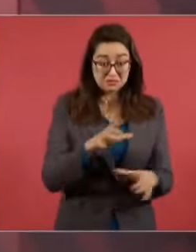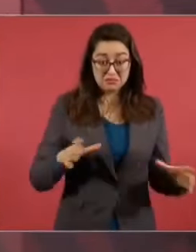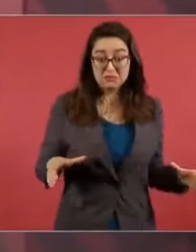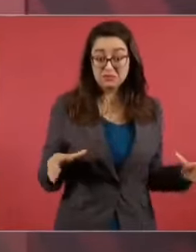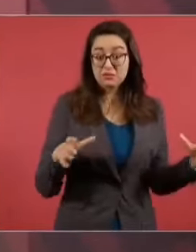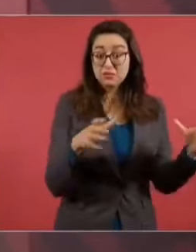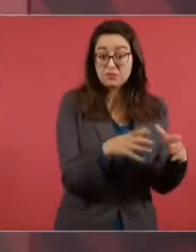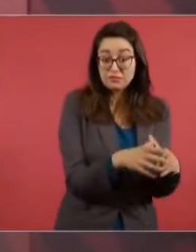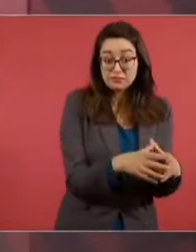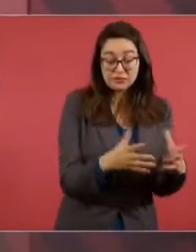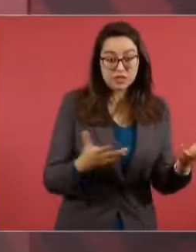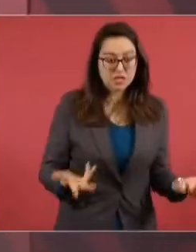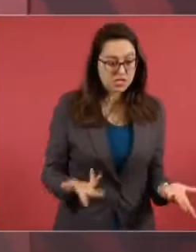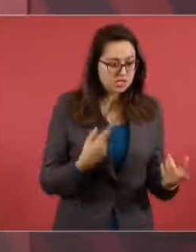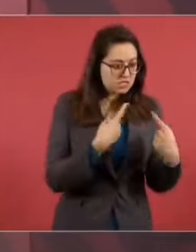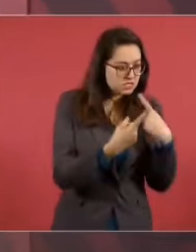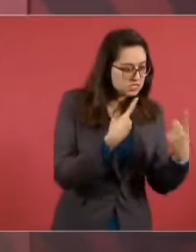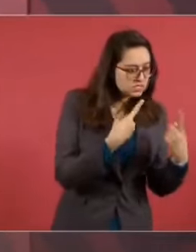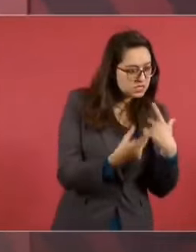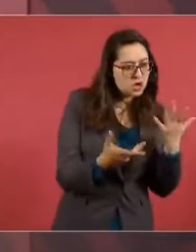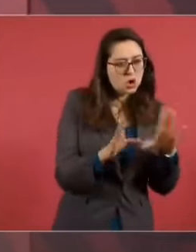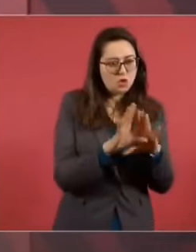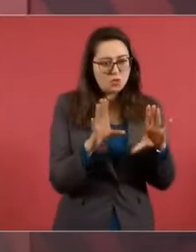por Anaya.